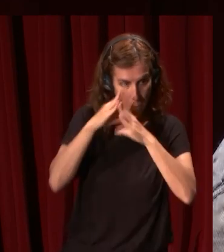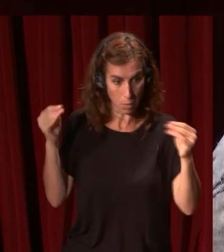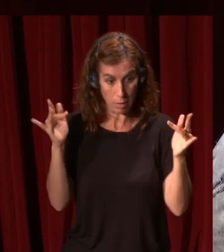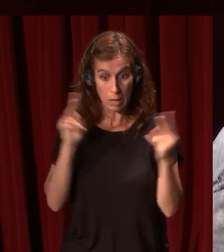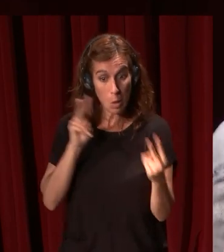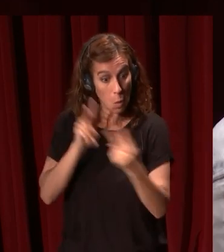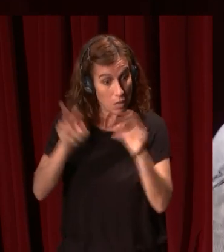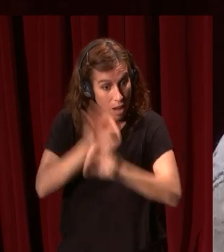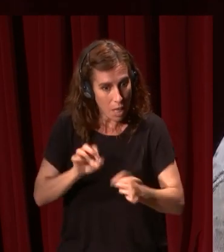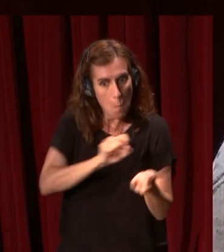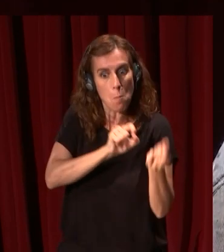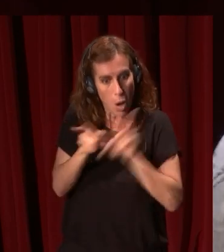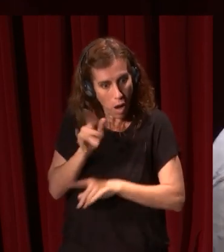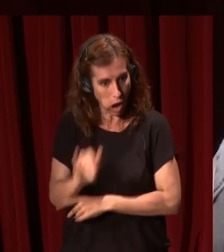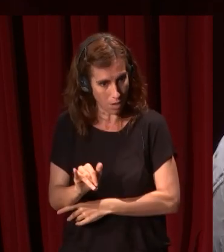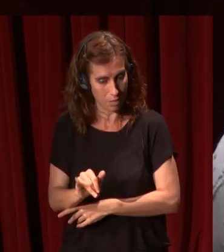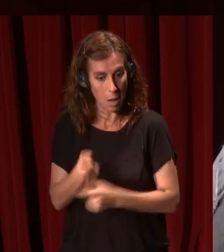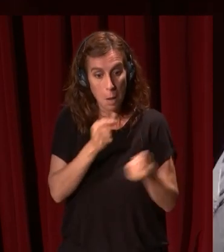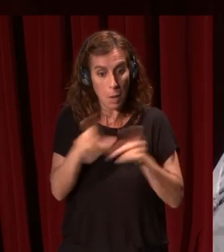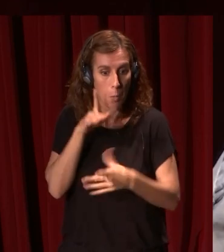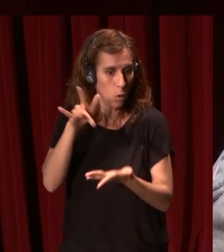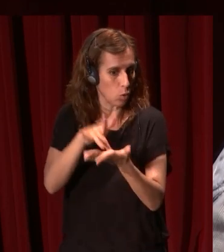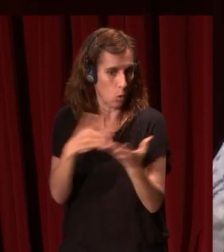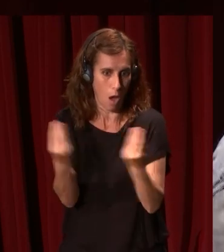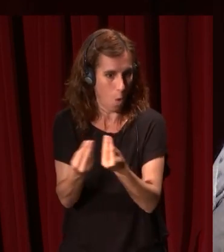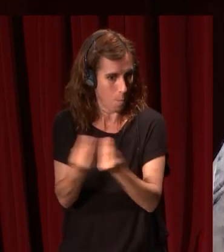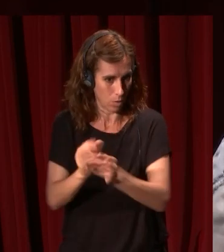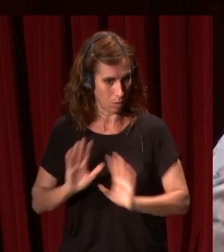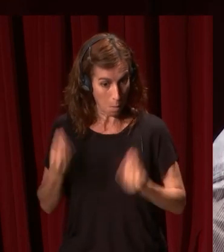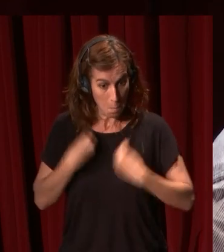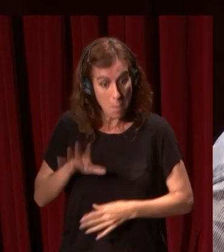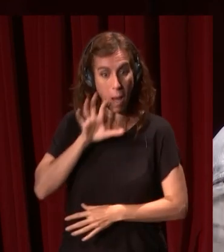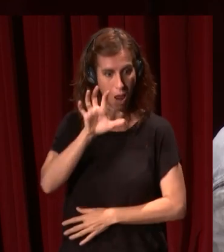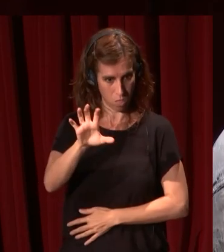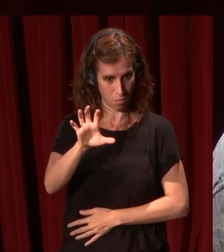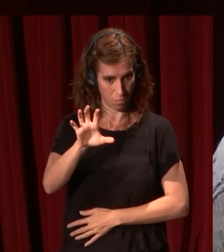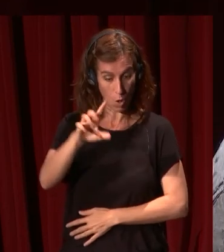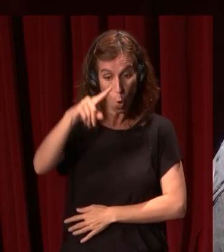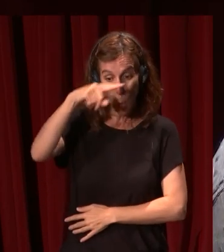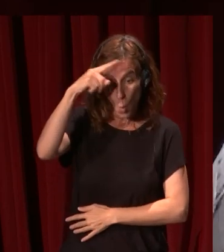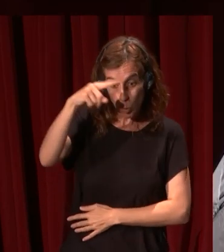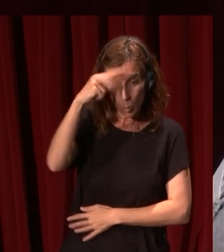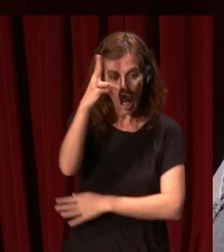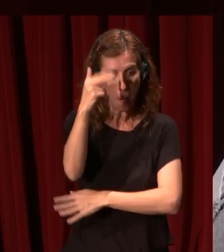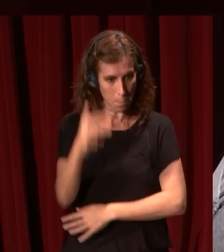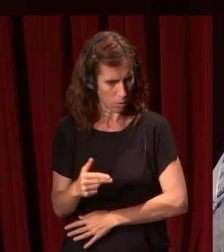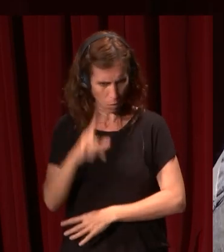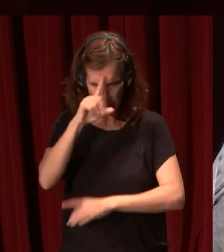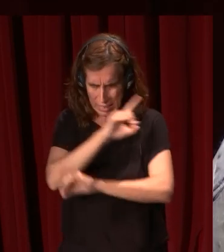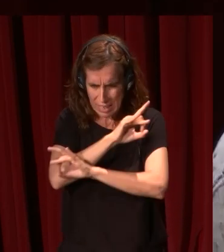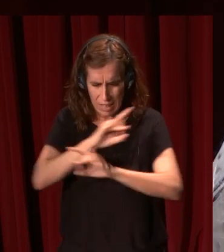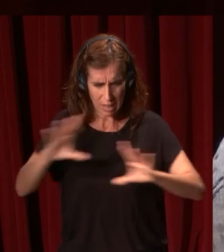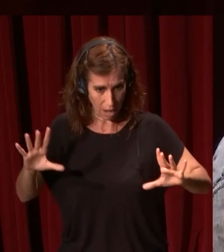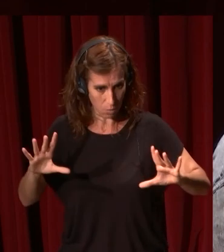parecen mucho y lo son porque eran compatriotas eran habitantes de esta misma nación que en lo cultural en lo pictórico muy claramente